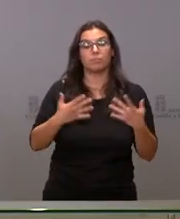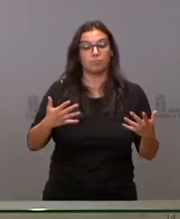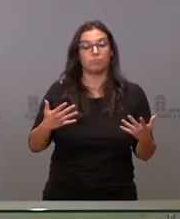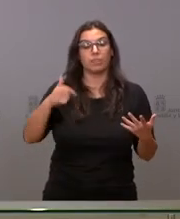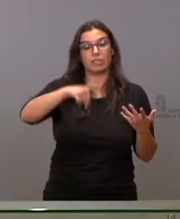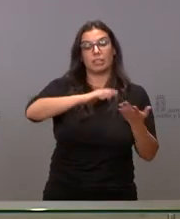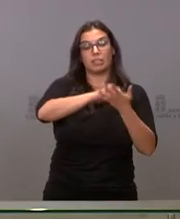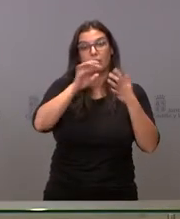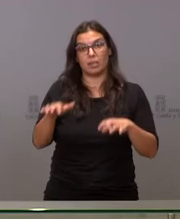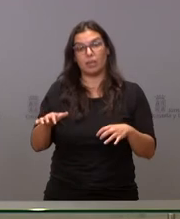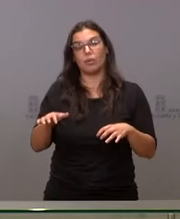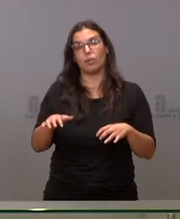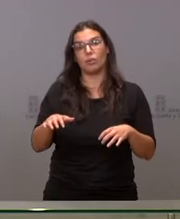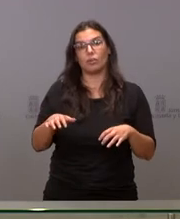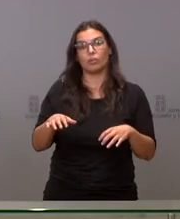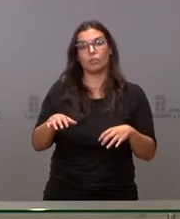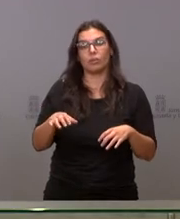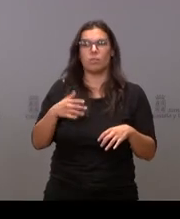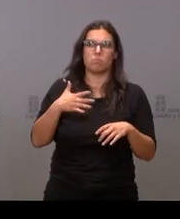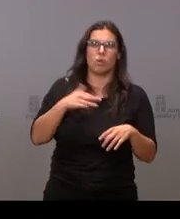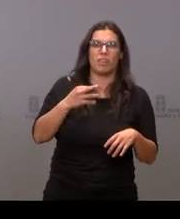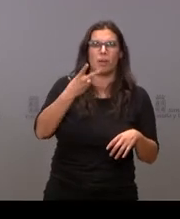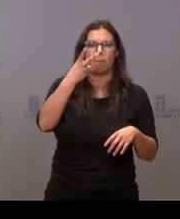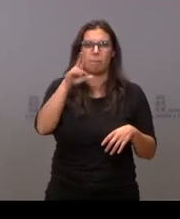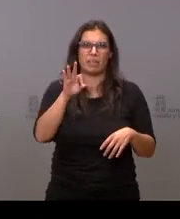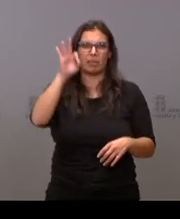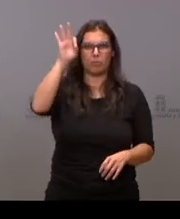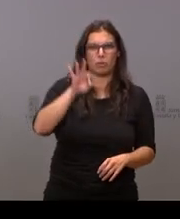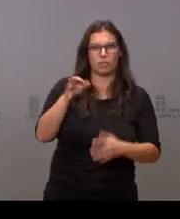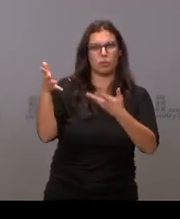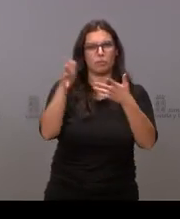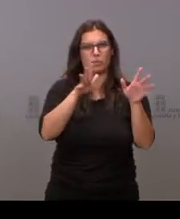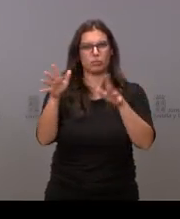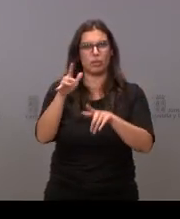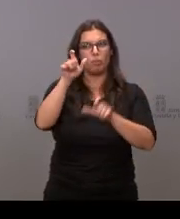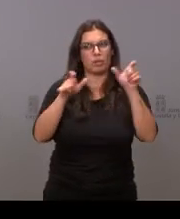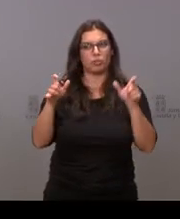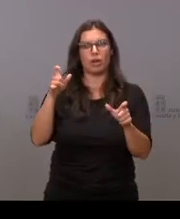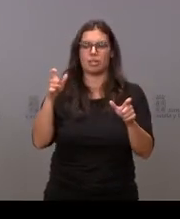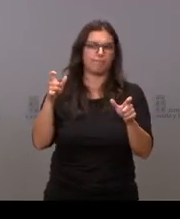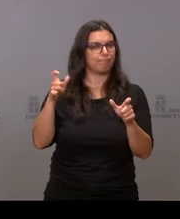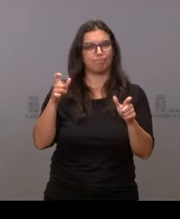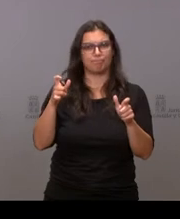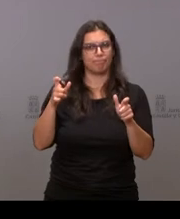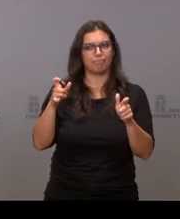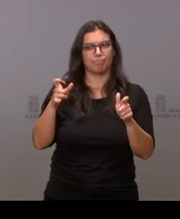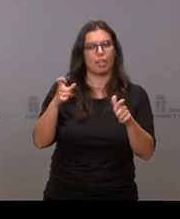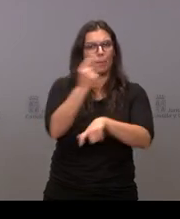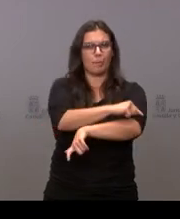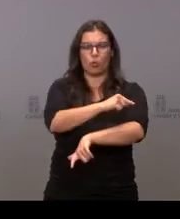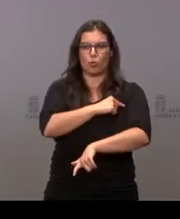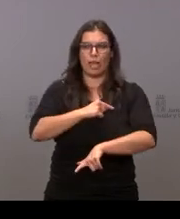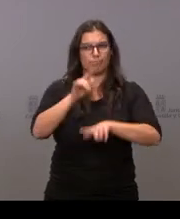y León como un 20 un 15% de personas a las que parece que no hay manera de convencerles para que se vayan a vacunar